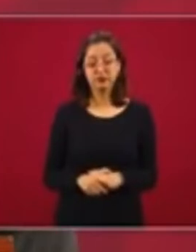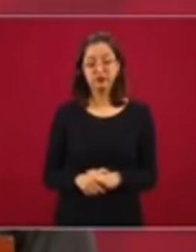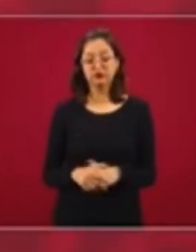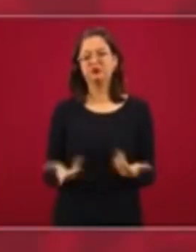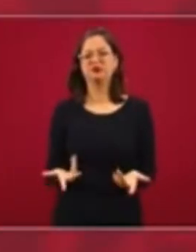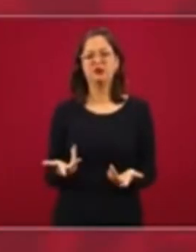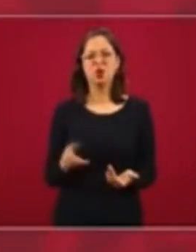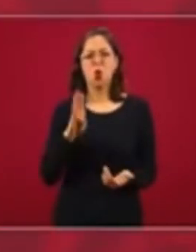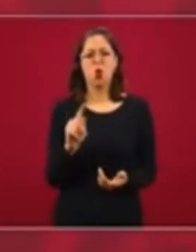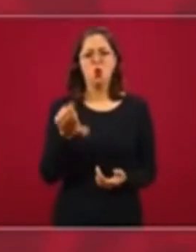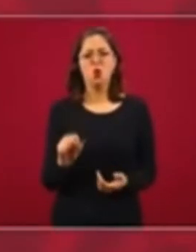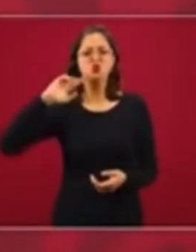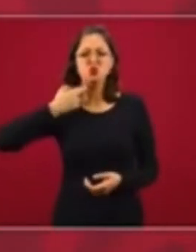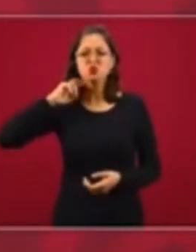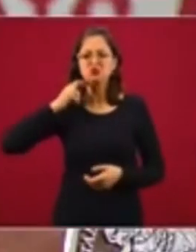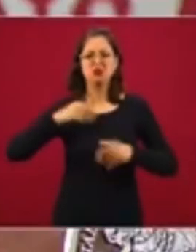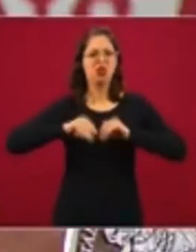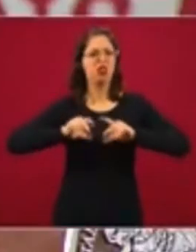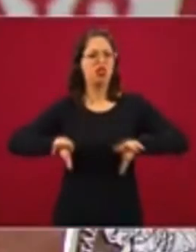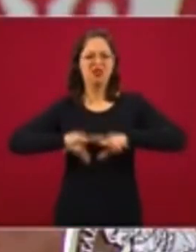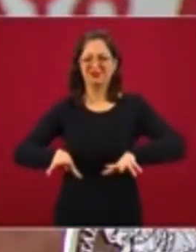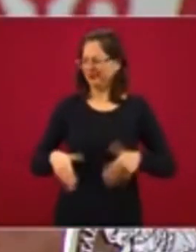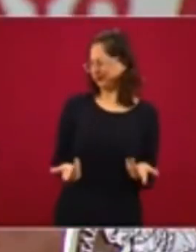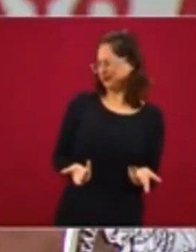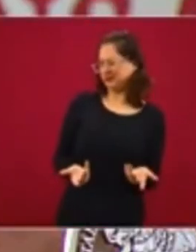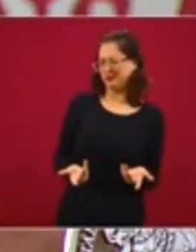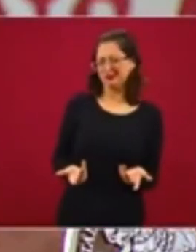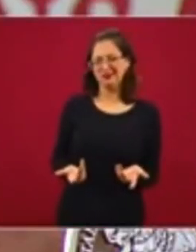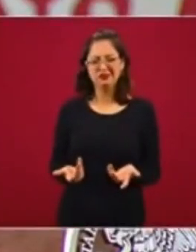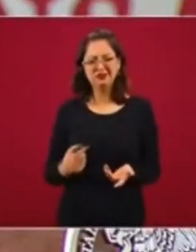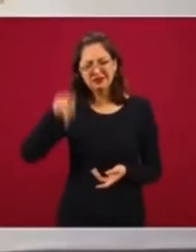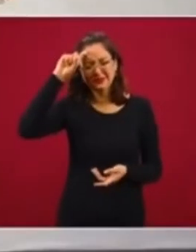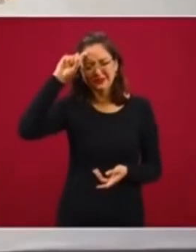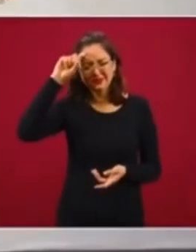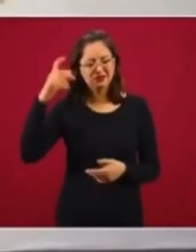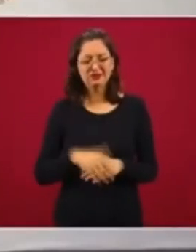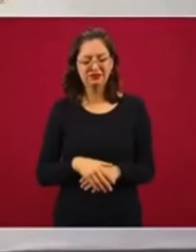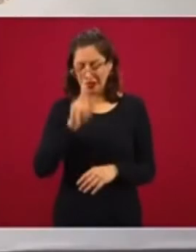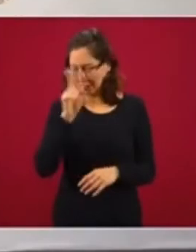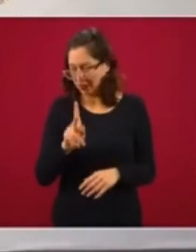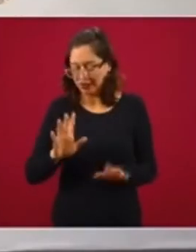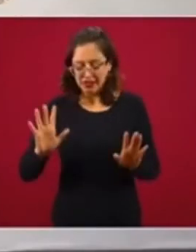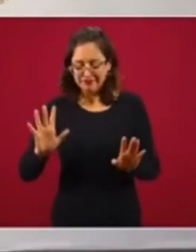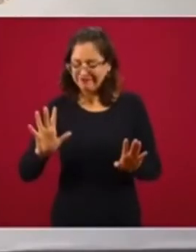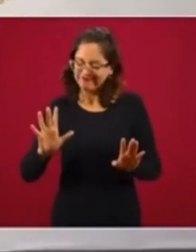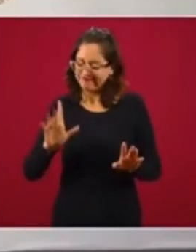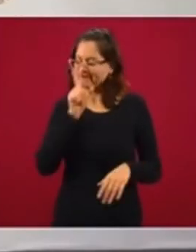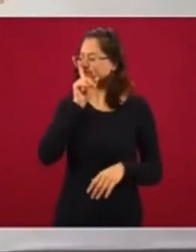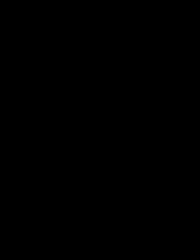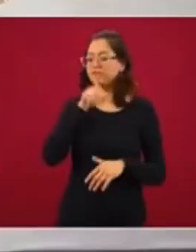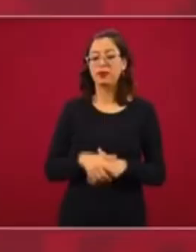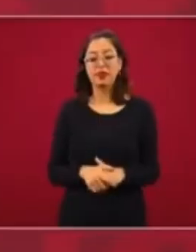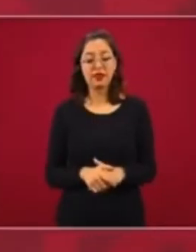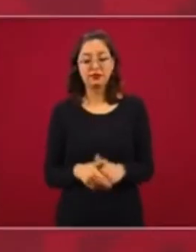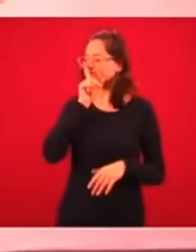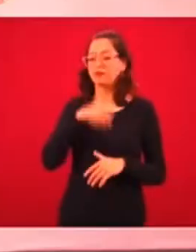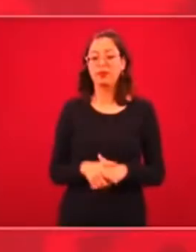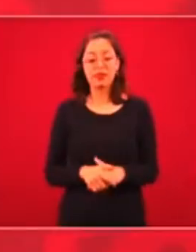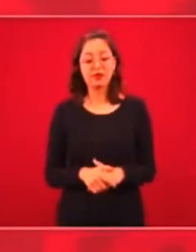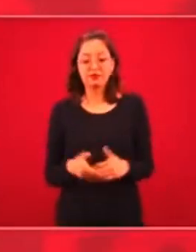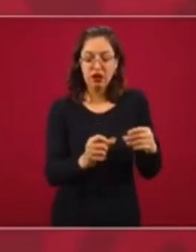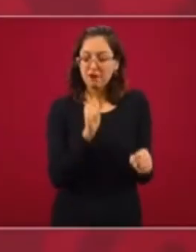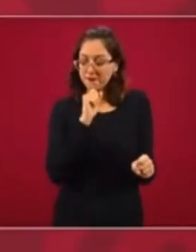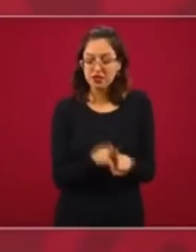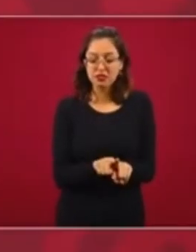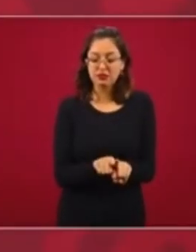Los bots, ¿qué es eso? ¿Eso está peor que el...? Bueno, no. Pero es como la pandemia, como la